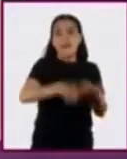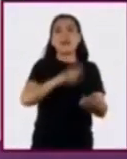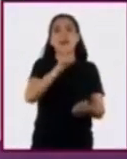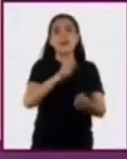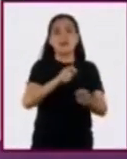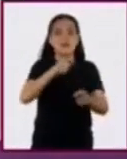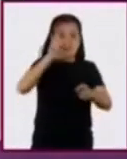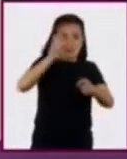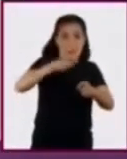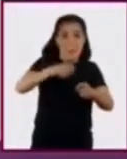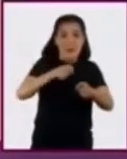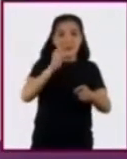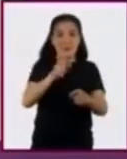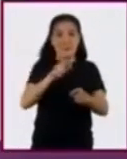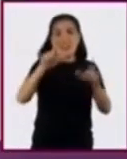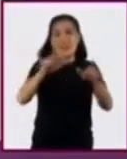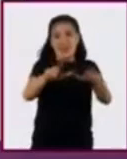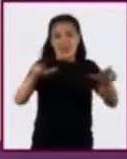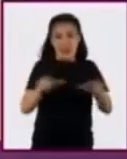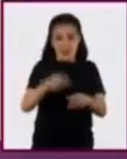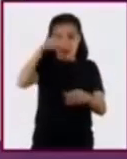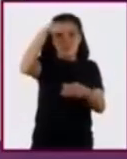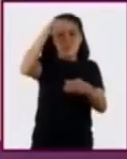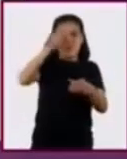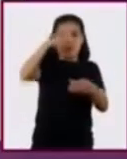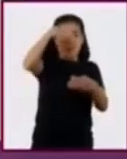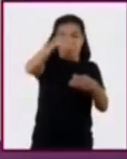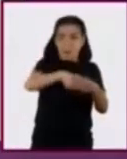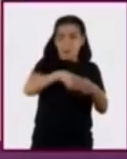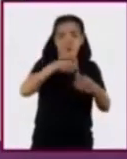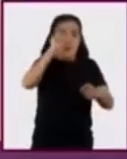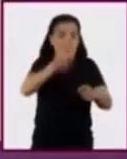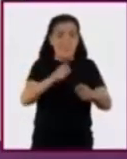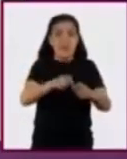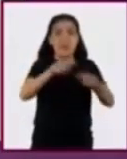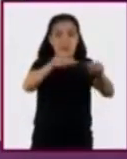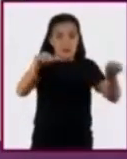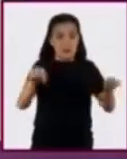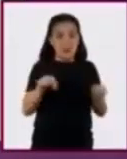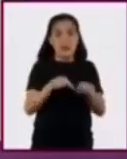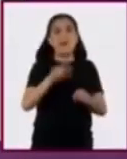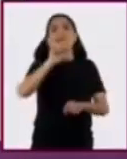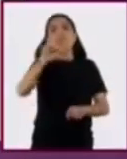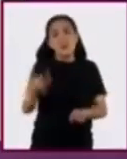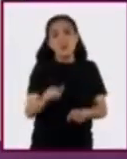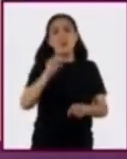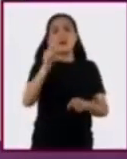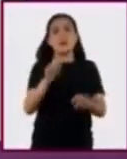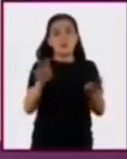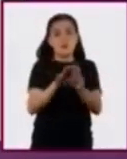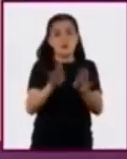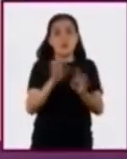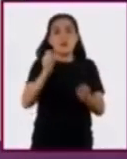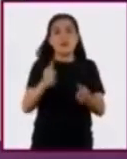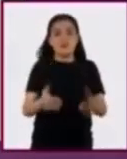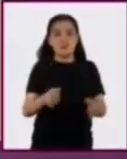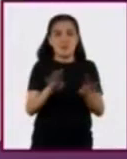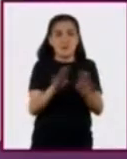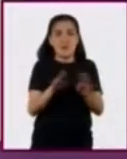clavadas en el fondo de los lagos y las lagunas. Después se alternaban capas horizontales